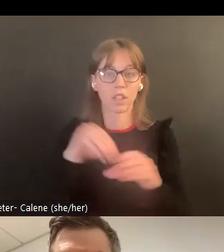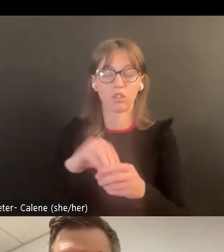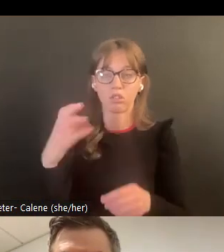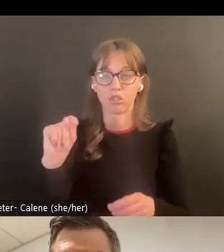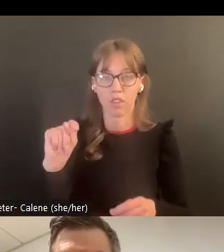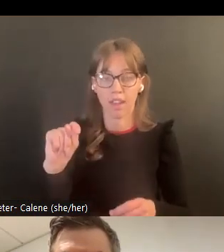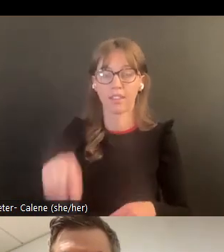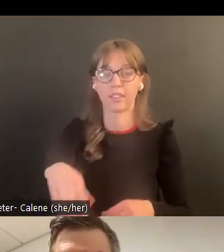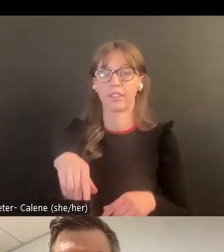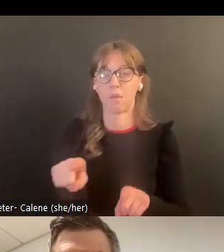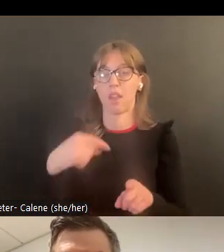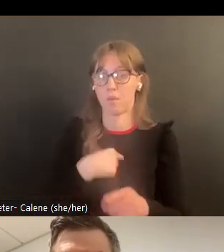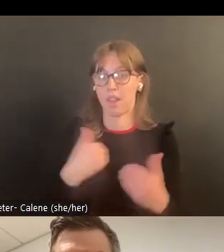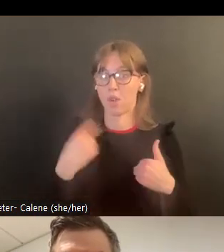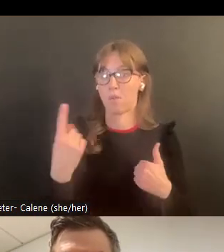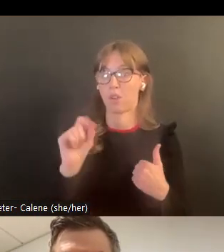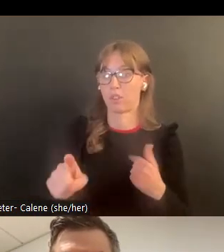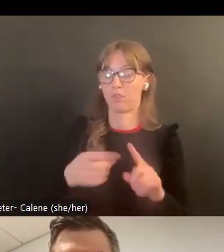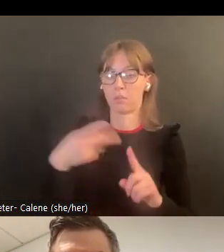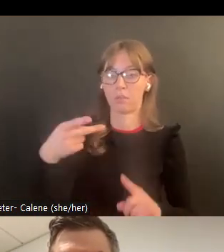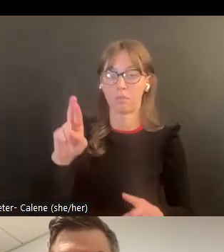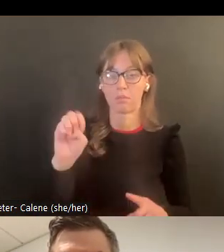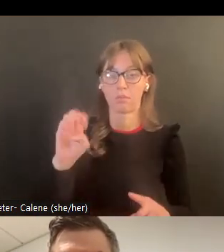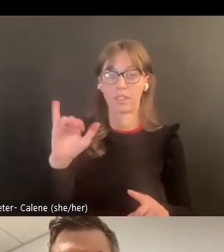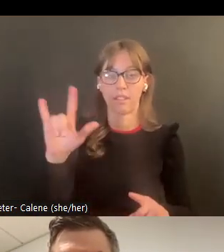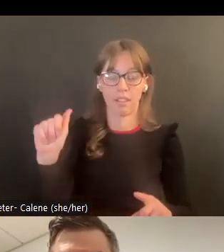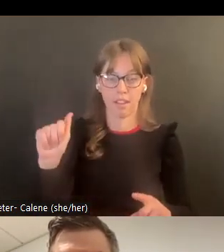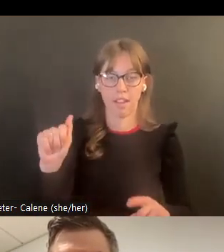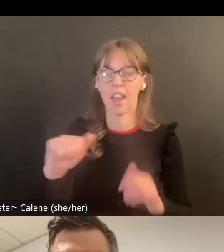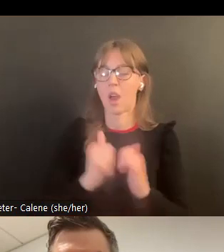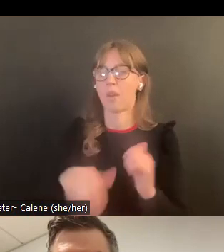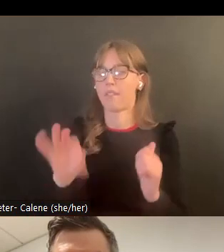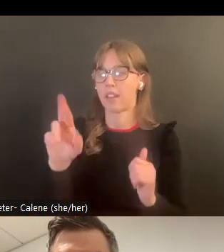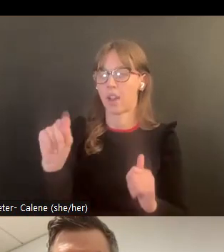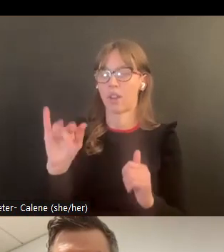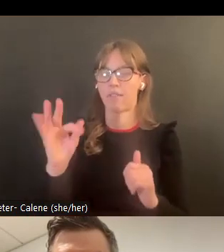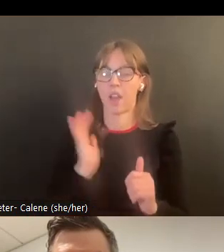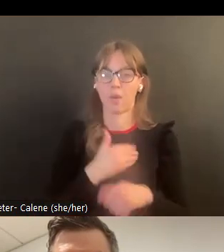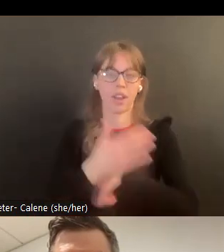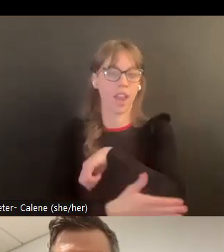momento por si acaso tenemos una pregunta de Priscilla cómo podemos